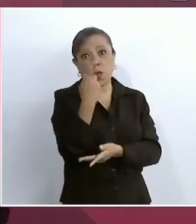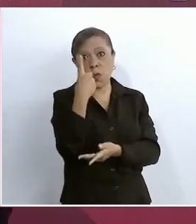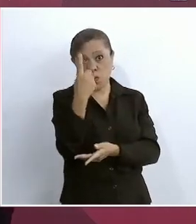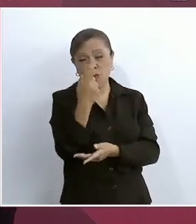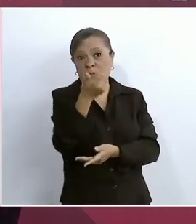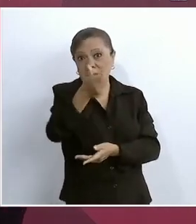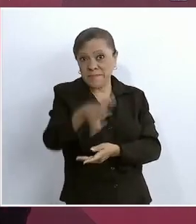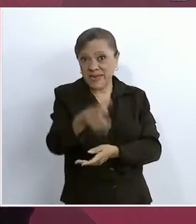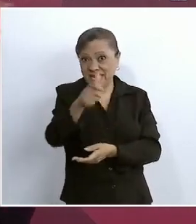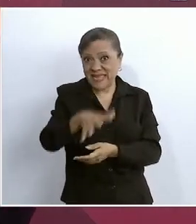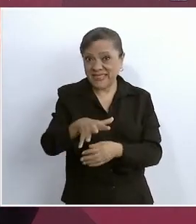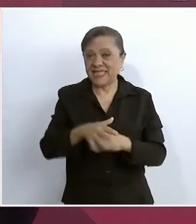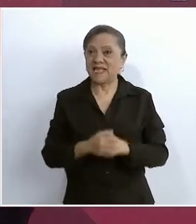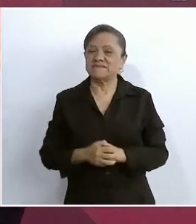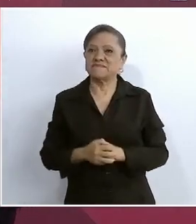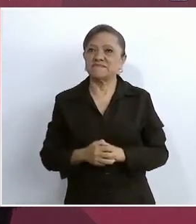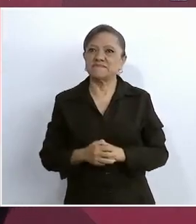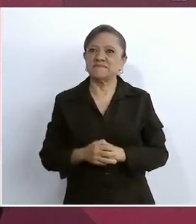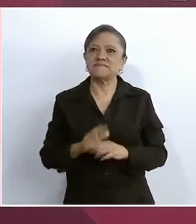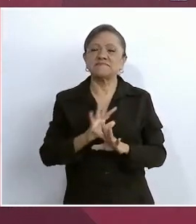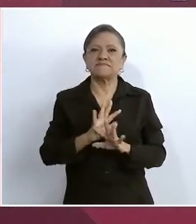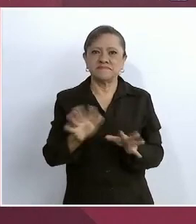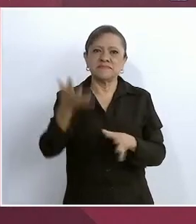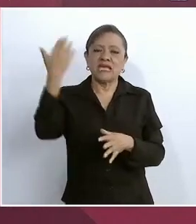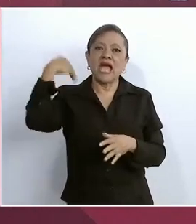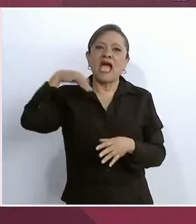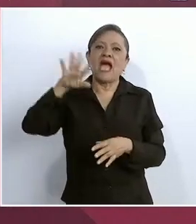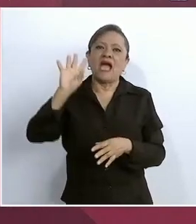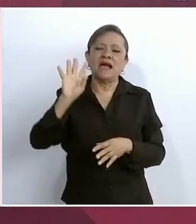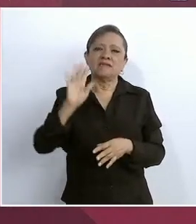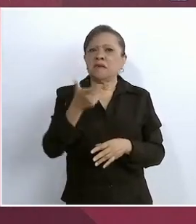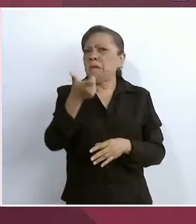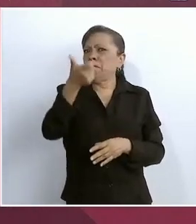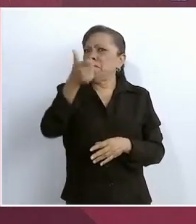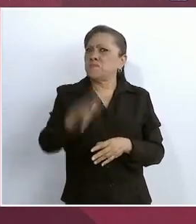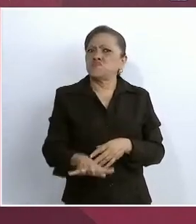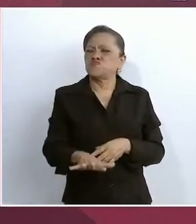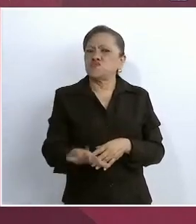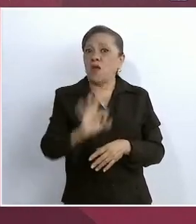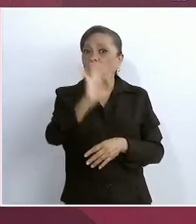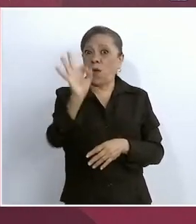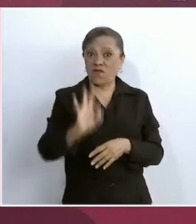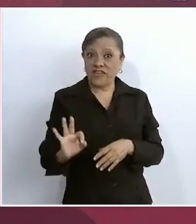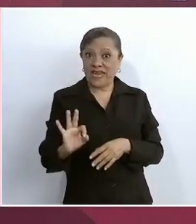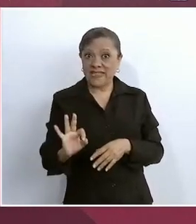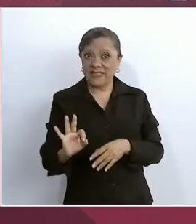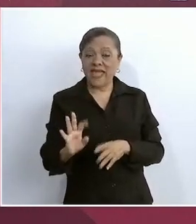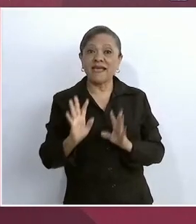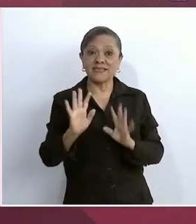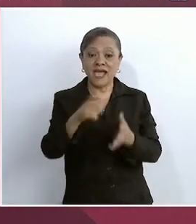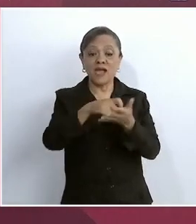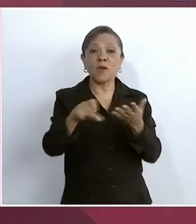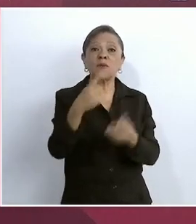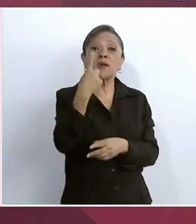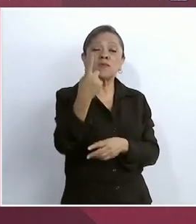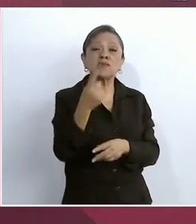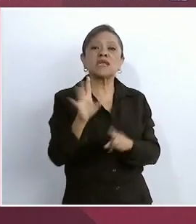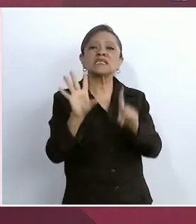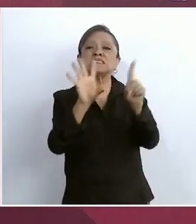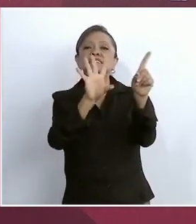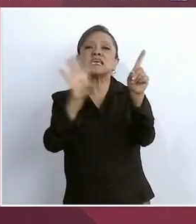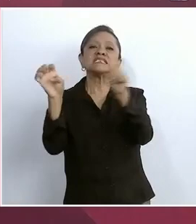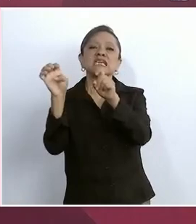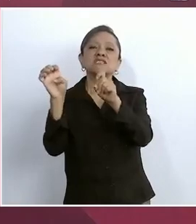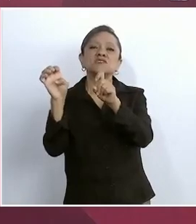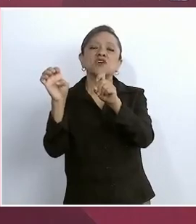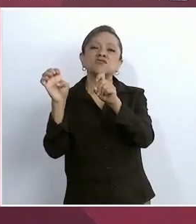y estaban a precios muy bajos, compramos una en 600 millones de